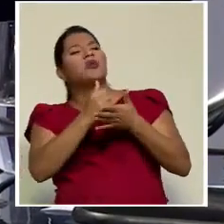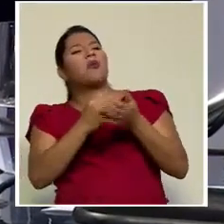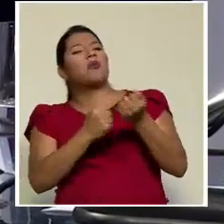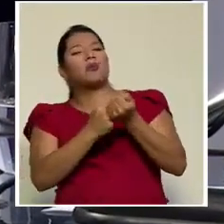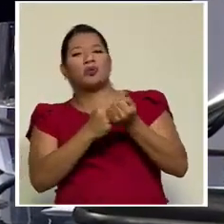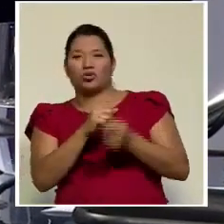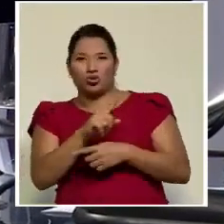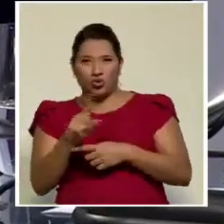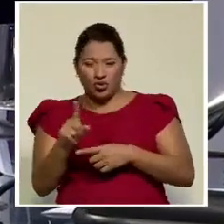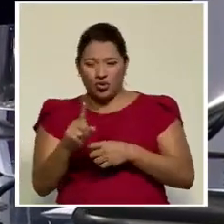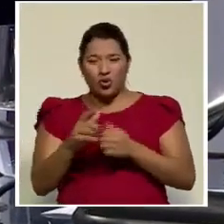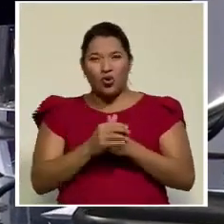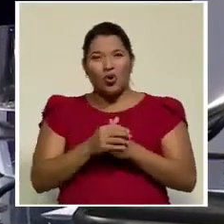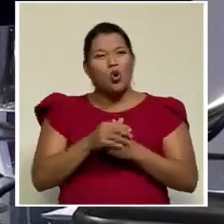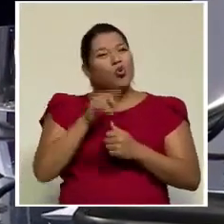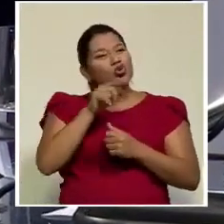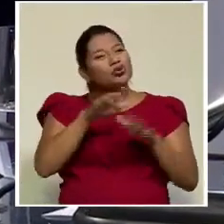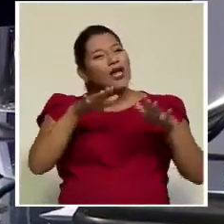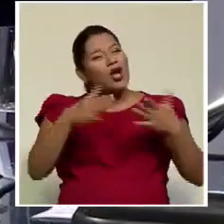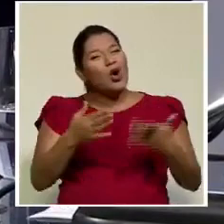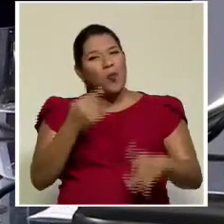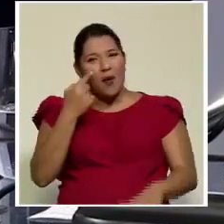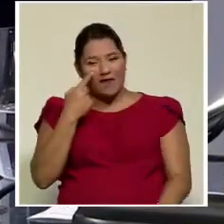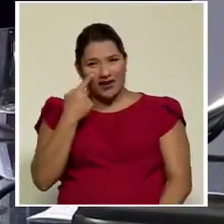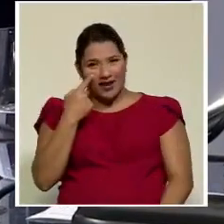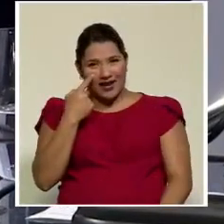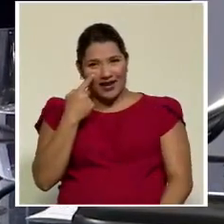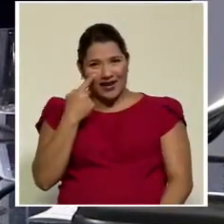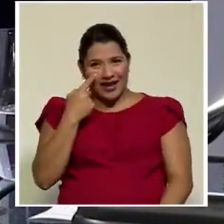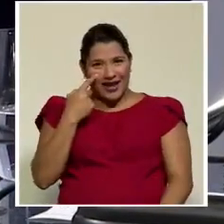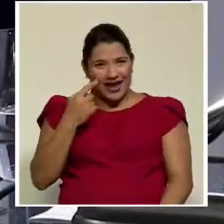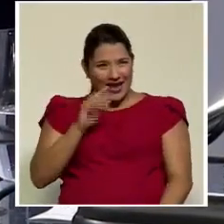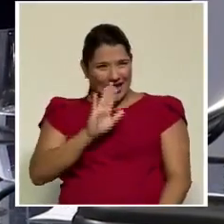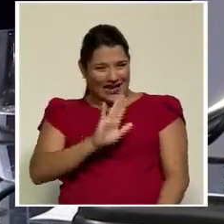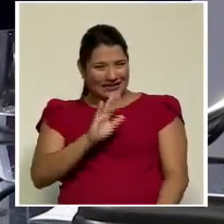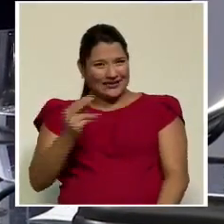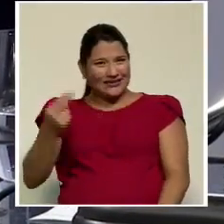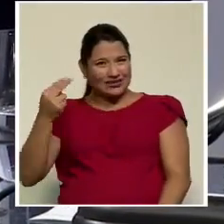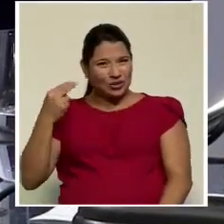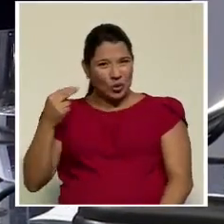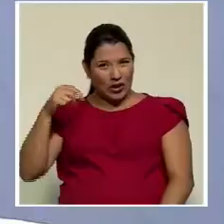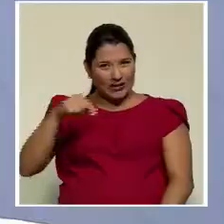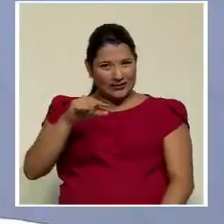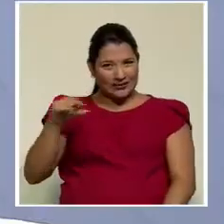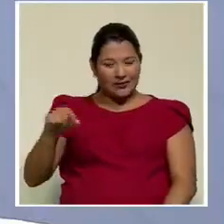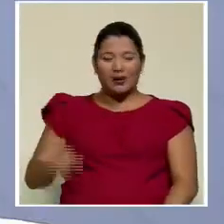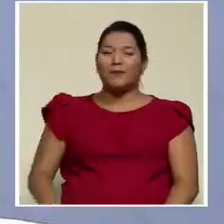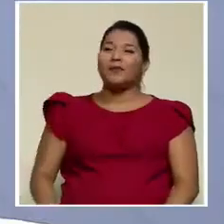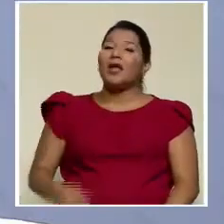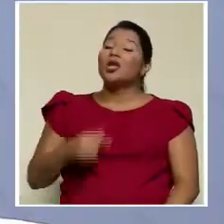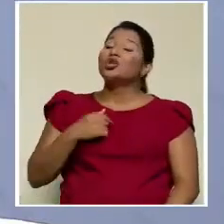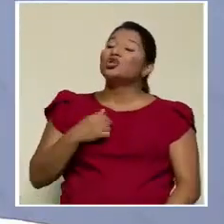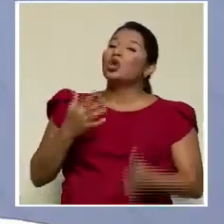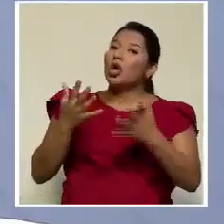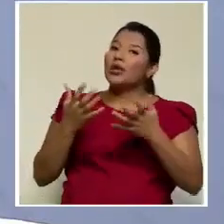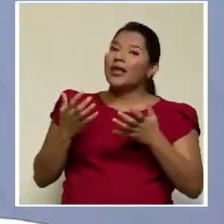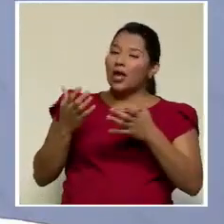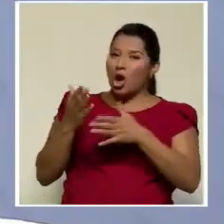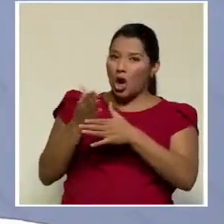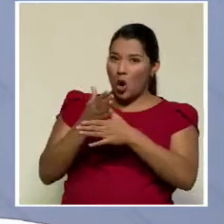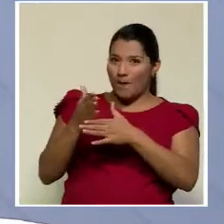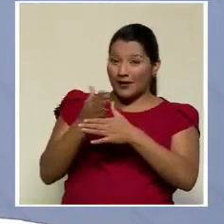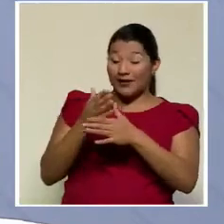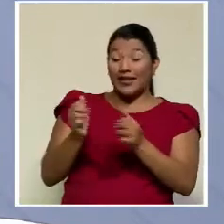es así. Álvaro Murillo, ¿usted cómo ve la biografía no autorizada de la semana? Voy a compartir con los